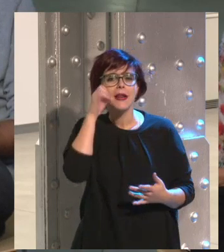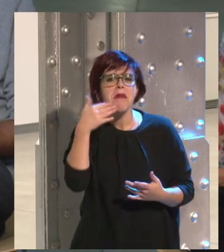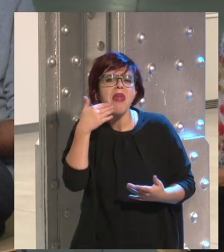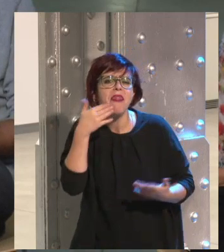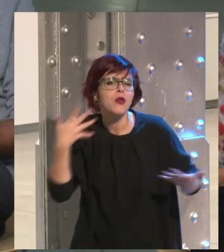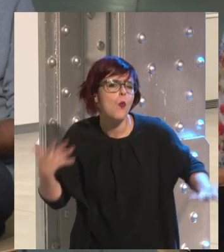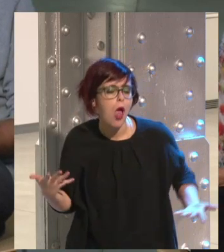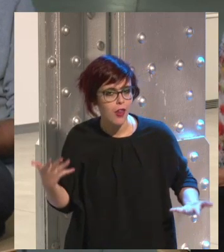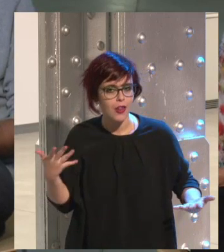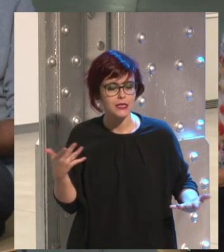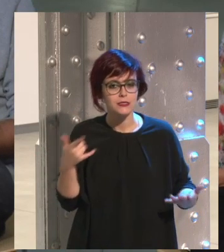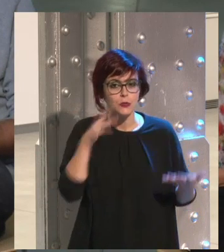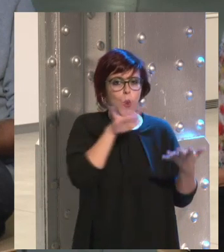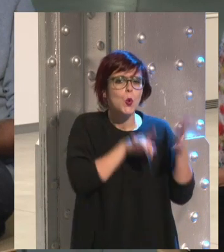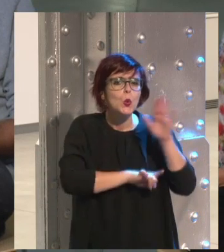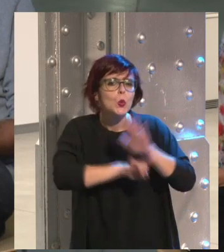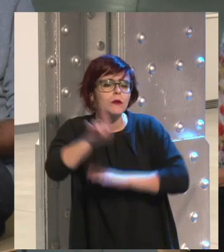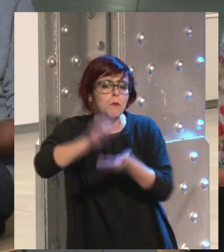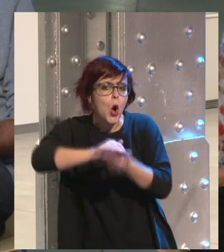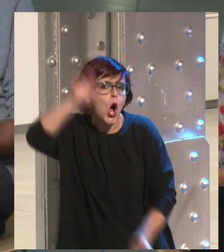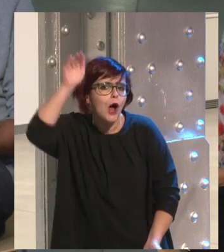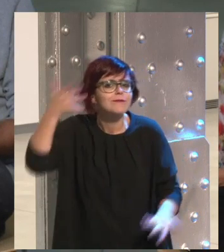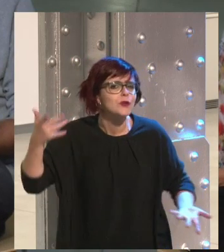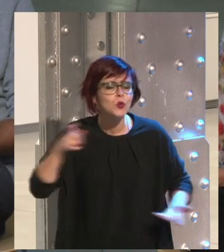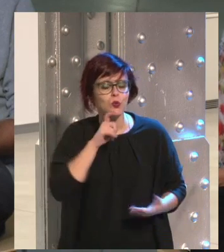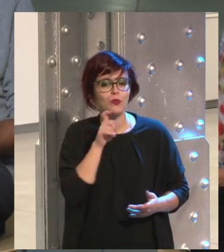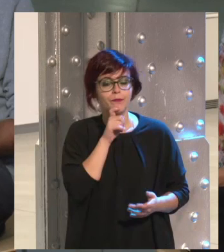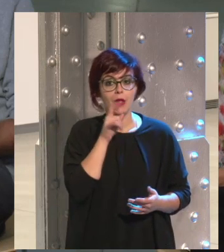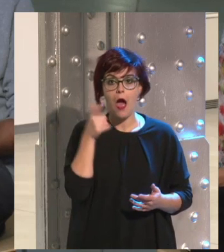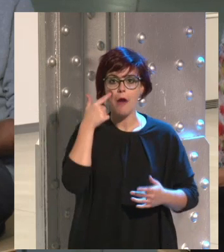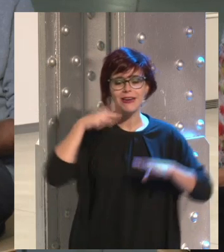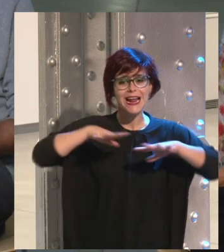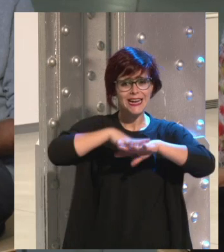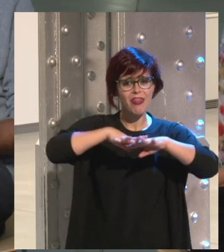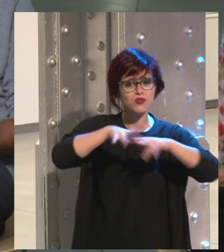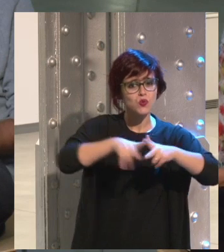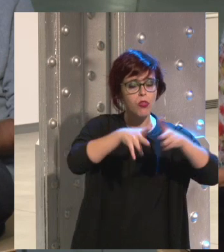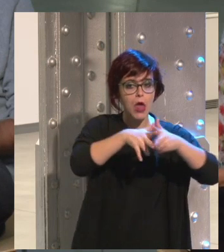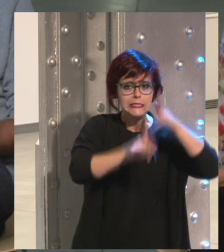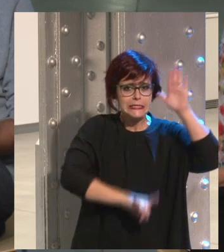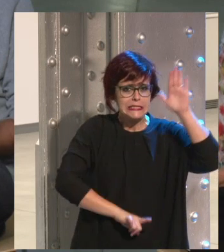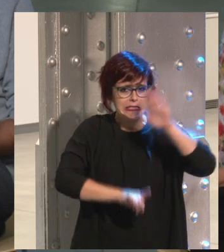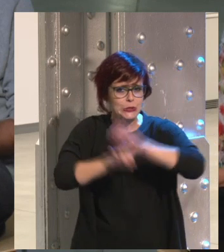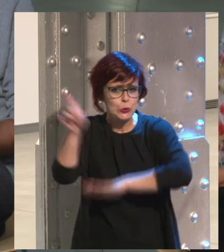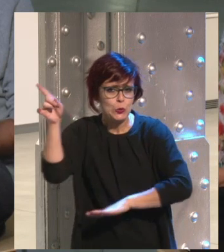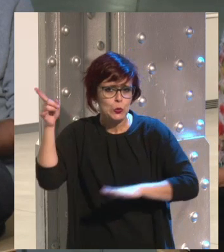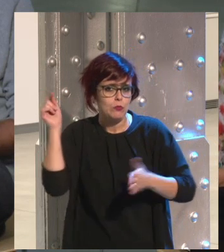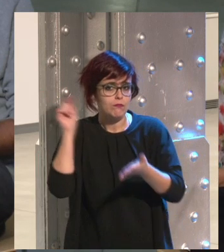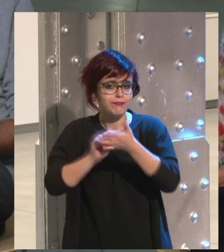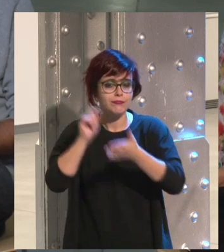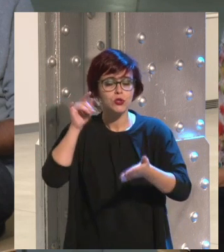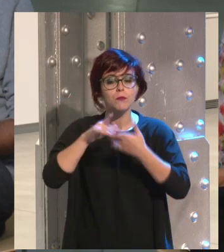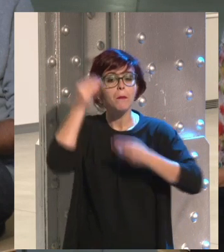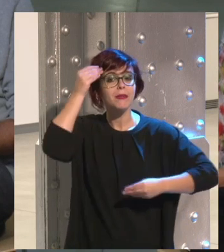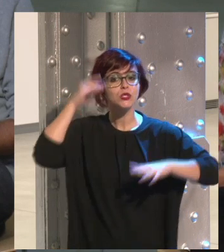Instagram ahora mismo? A ver, las redes sociales evolucionan cada vez más y yo creo siempre que